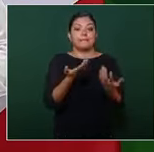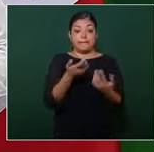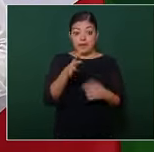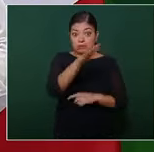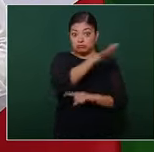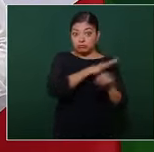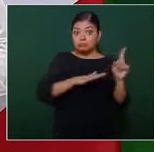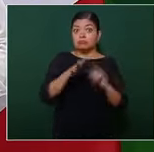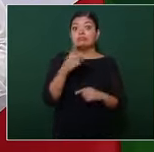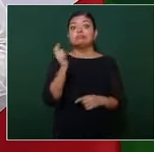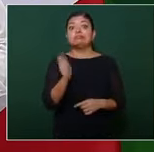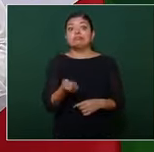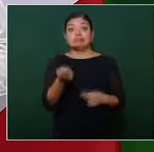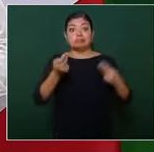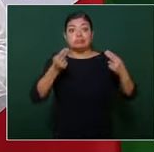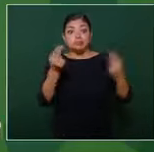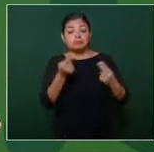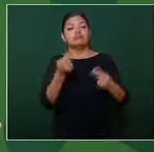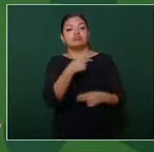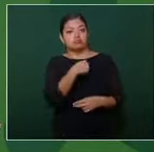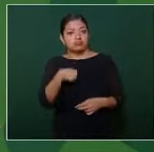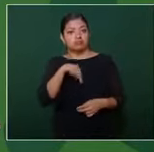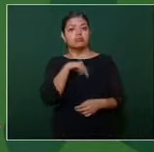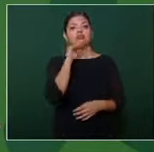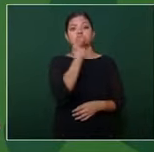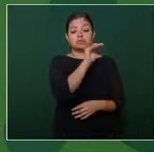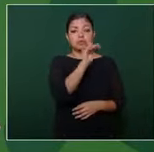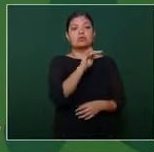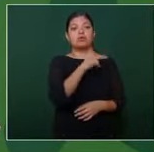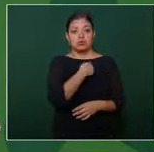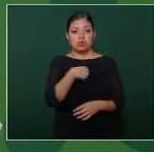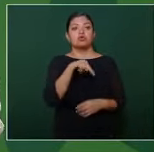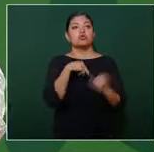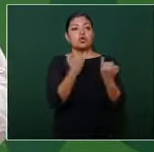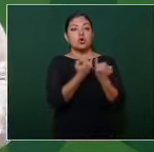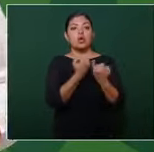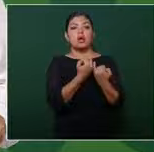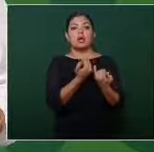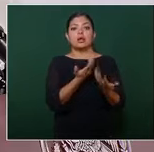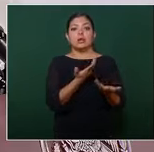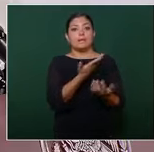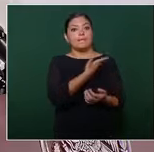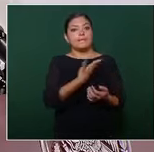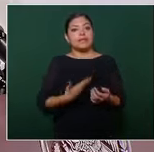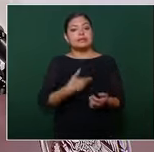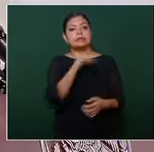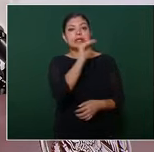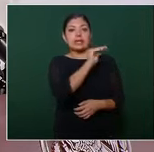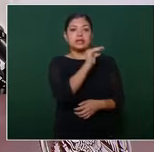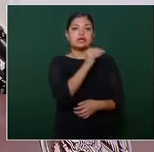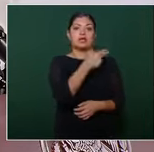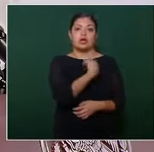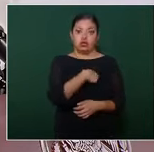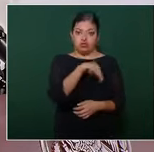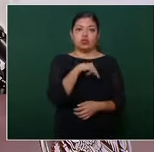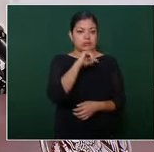la sociedad demanda, que le expresamos al presidente una vez más nuestro compromiso para